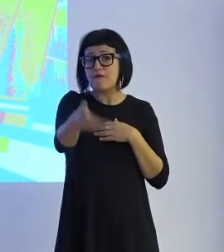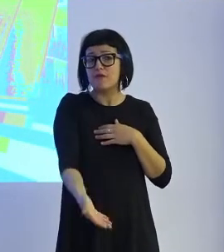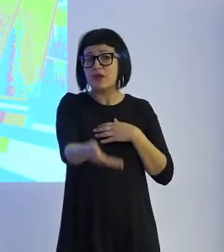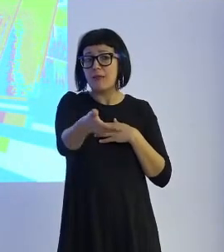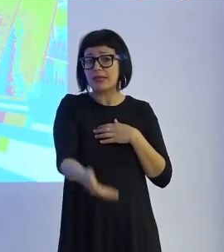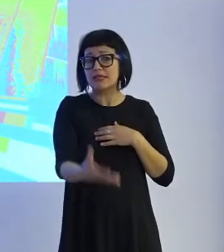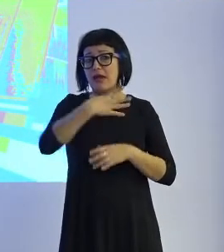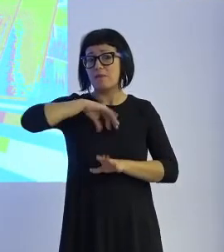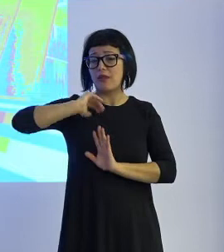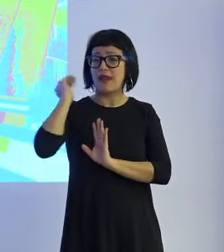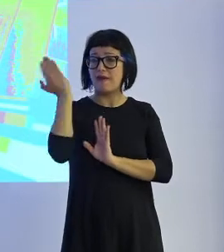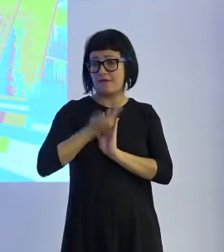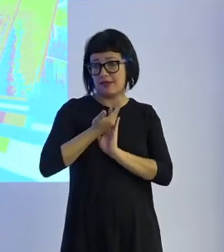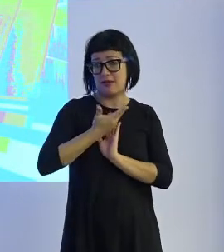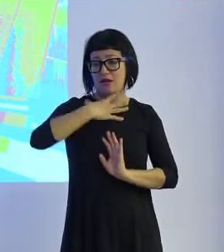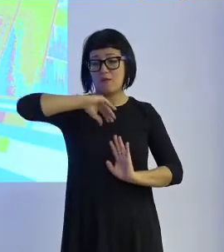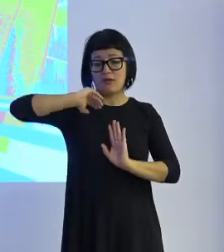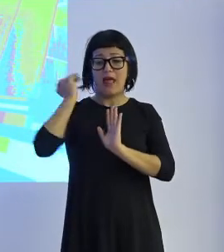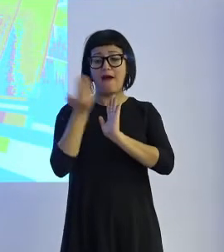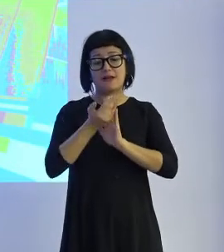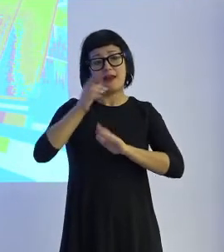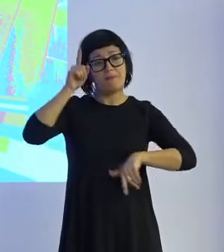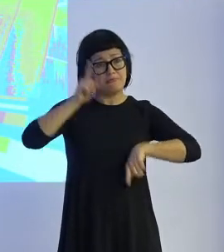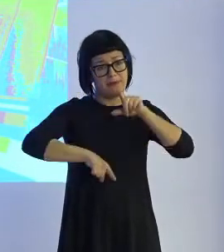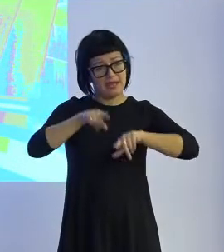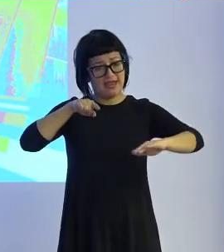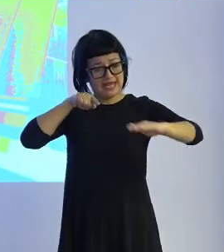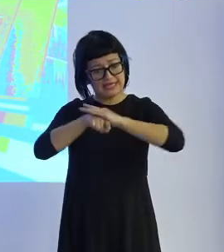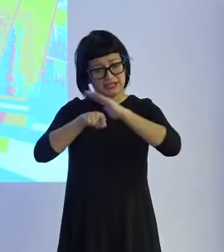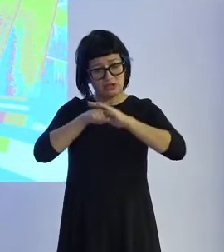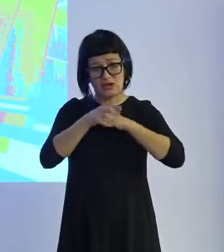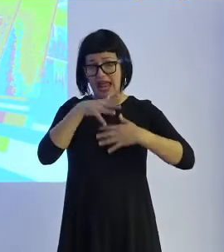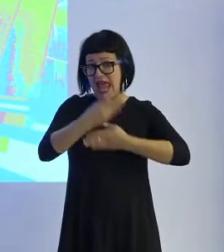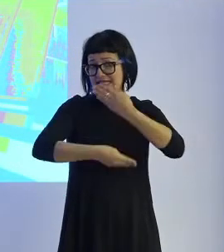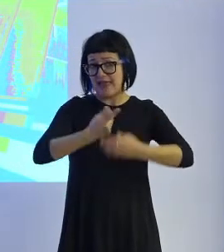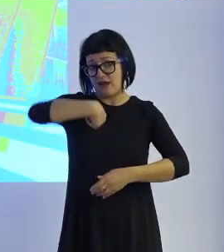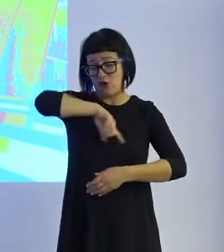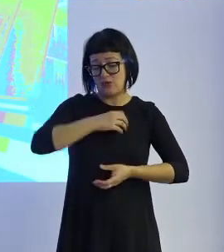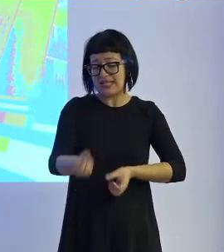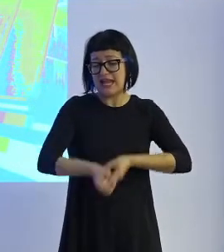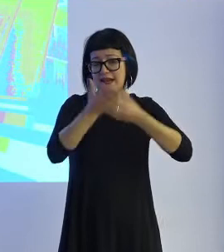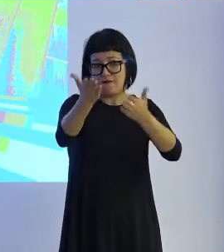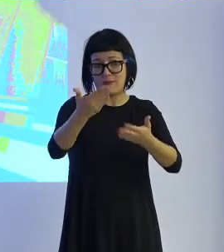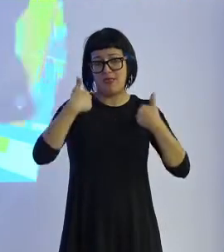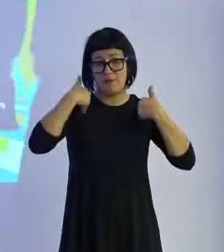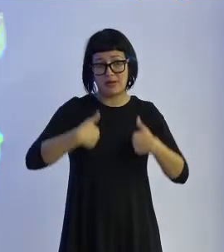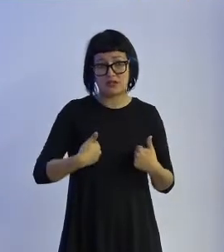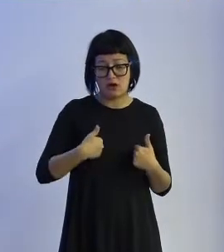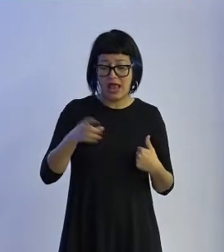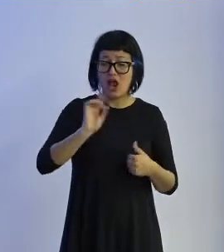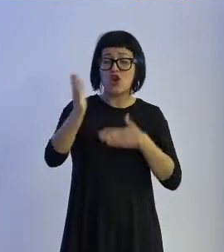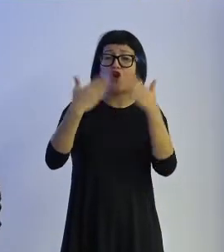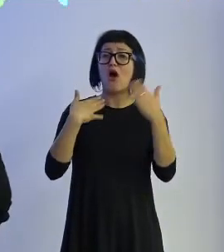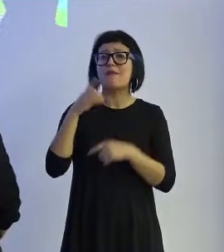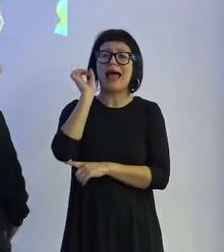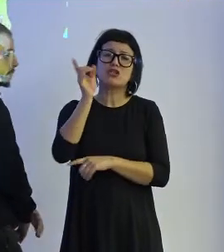que pueden resultar afectados por el tratamiento, por la gestión que se hace con nuestra información personal. Y no se trata aquí de